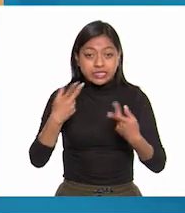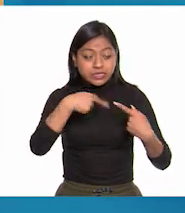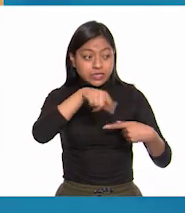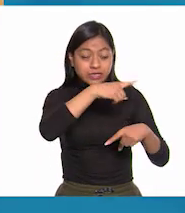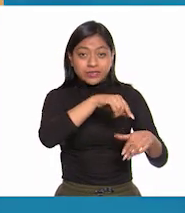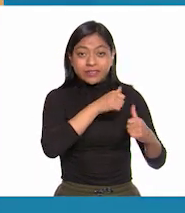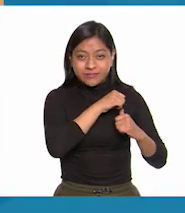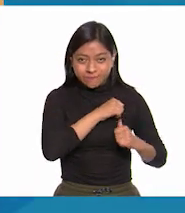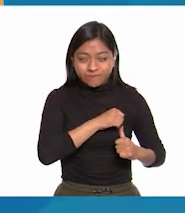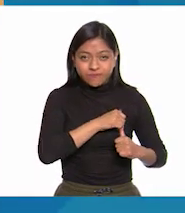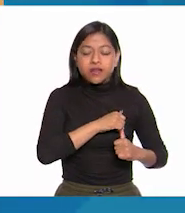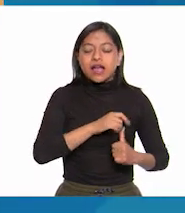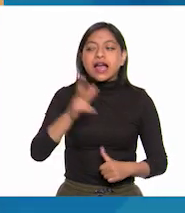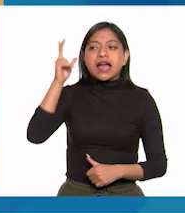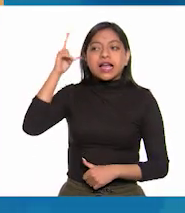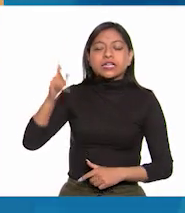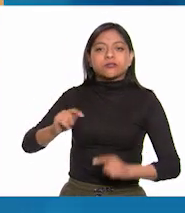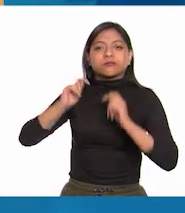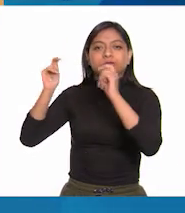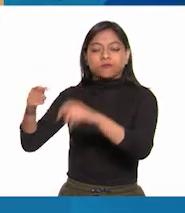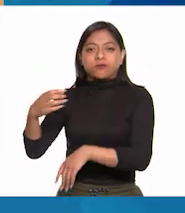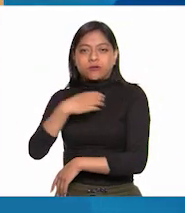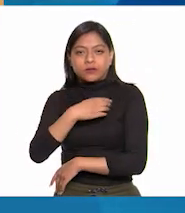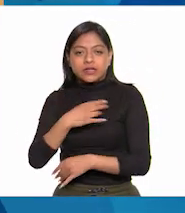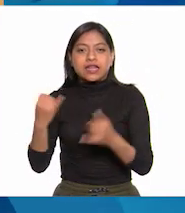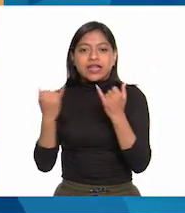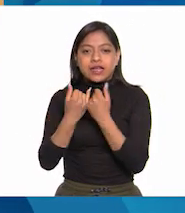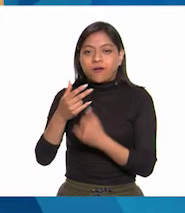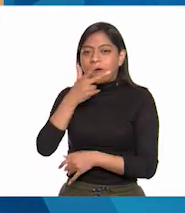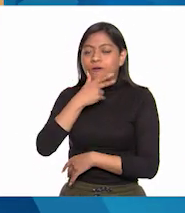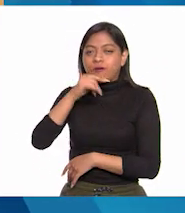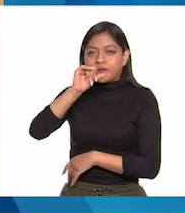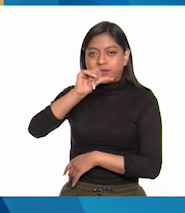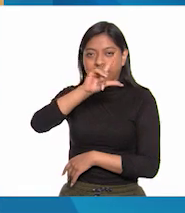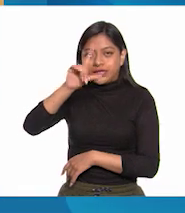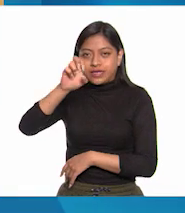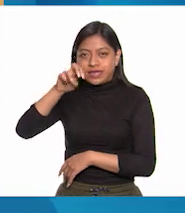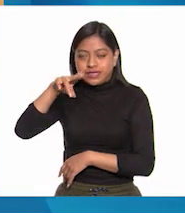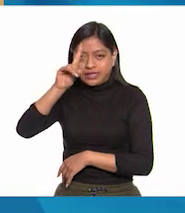nombró a Hidalgo generalísimo y a Allende teniente general.